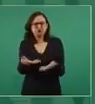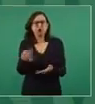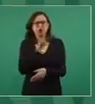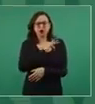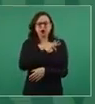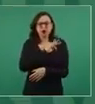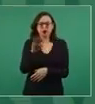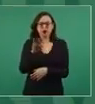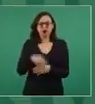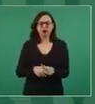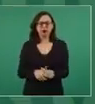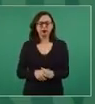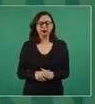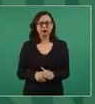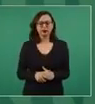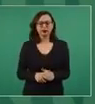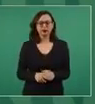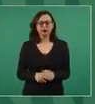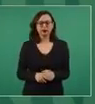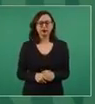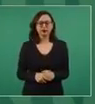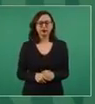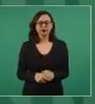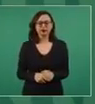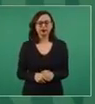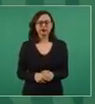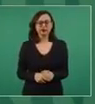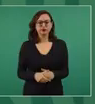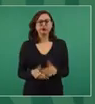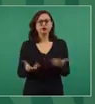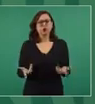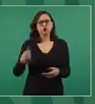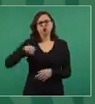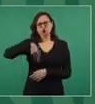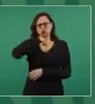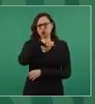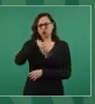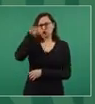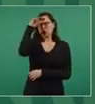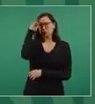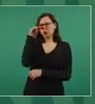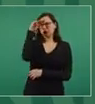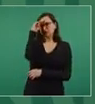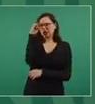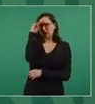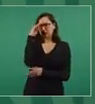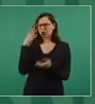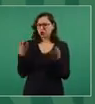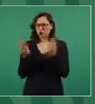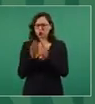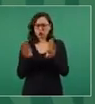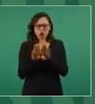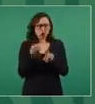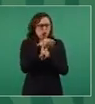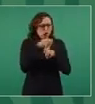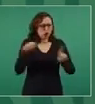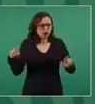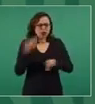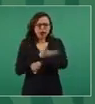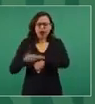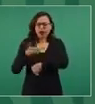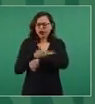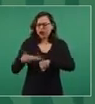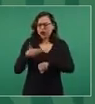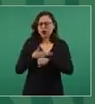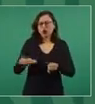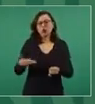Estamos buscando la mejor forma de hacerlo, el mejor método. Yo creo que va a ser